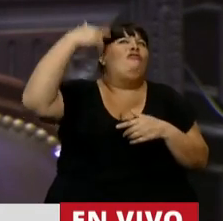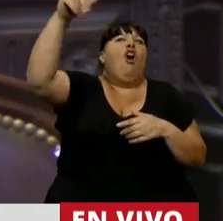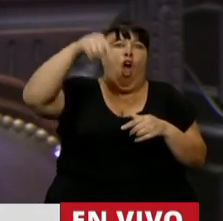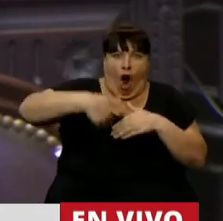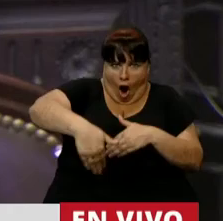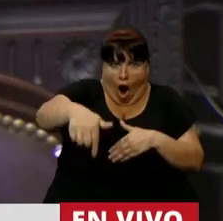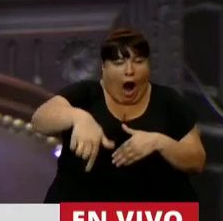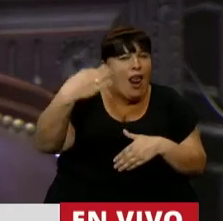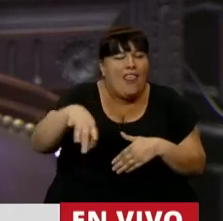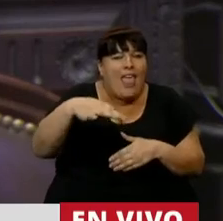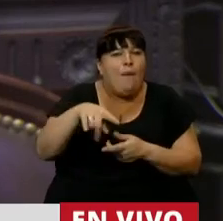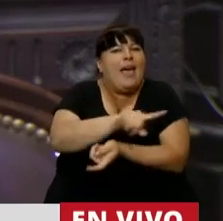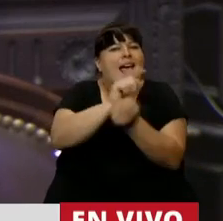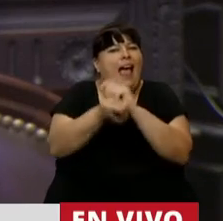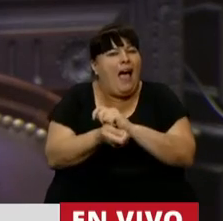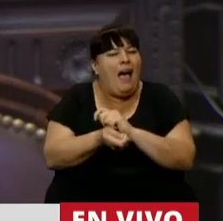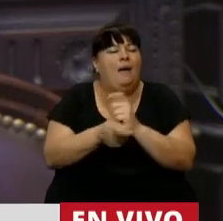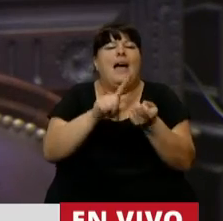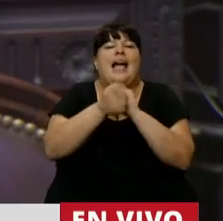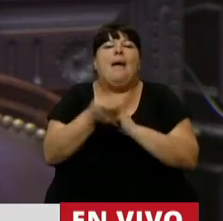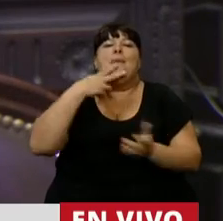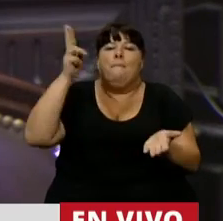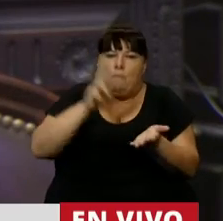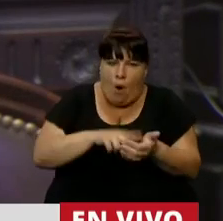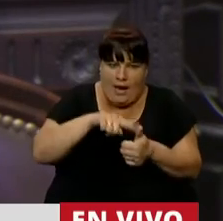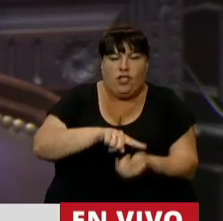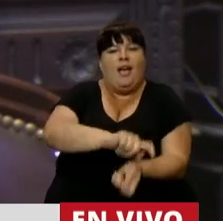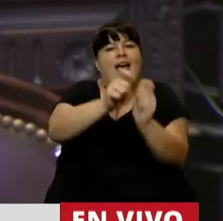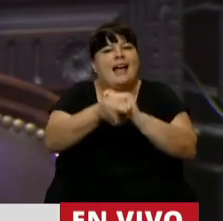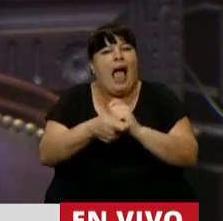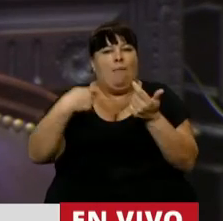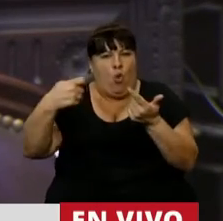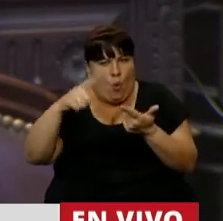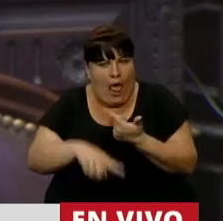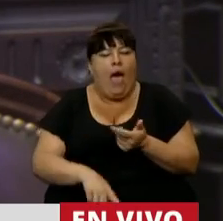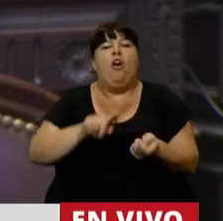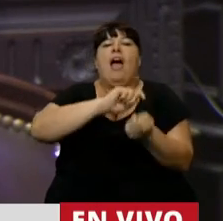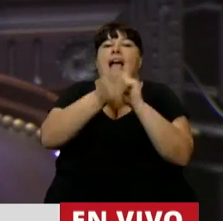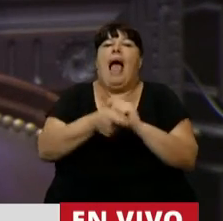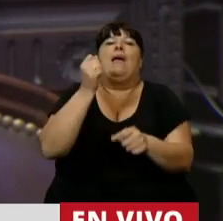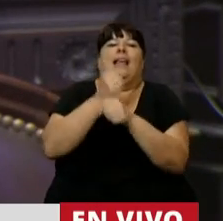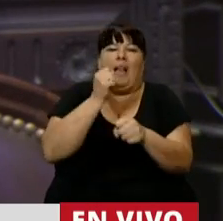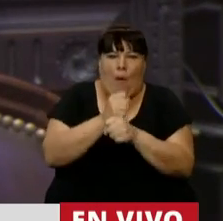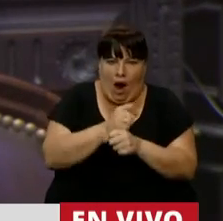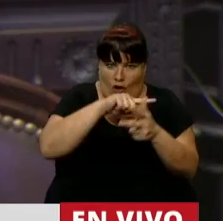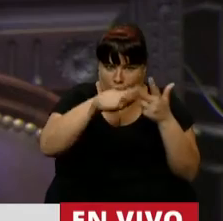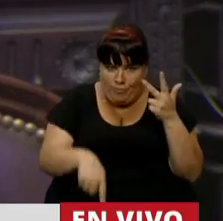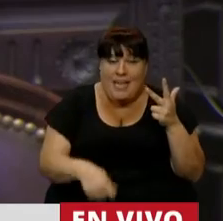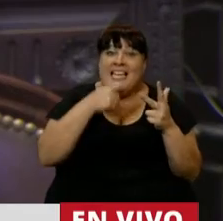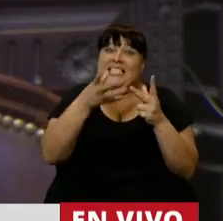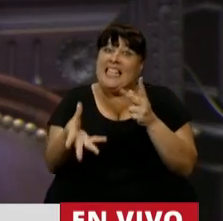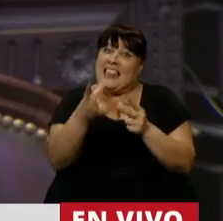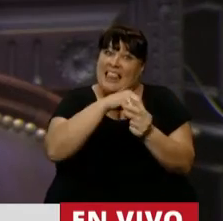el futuro, es una reforma, una reforma tributaria, una reforma previsional y una reforma laboral. Si